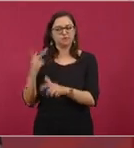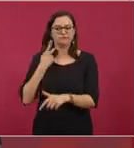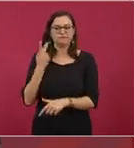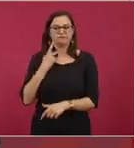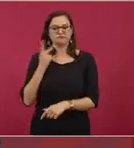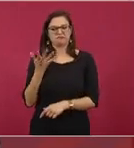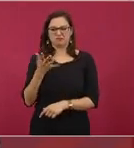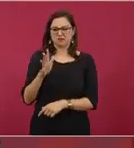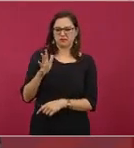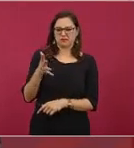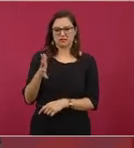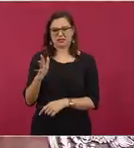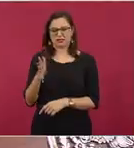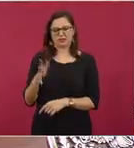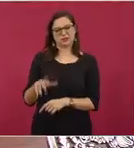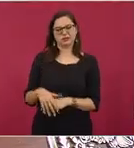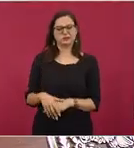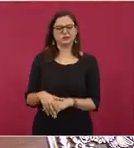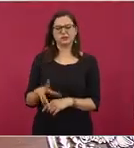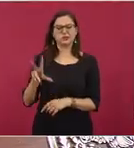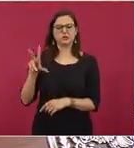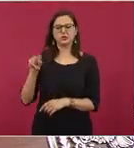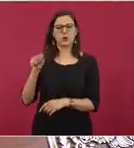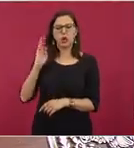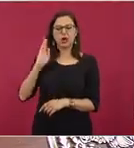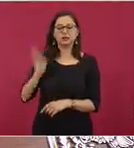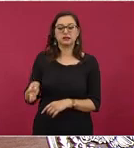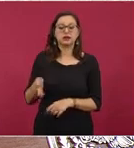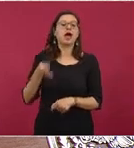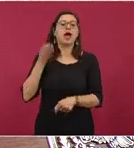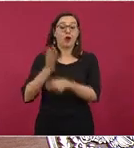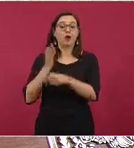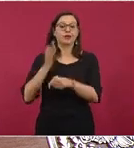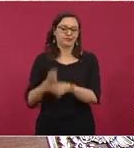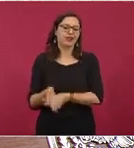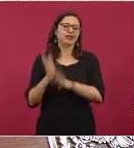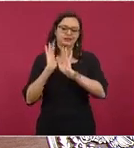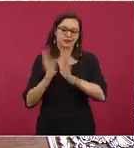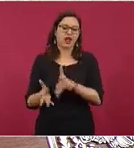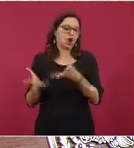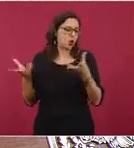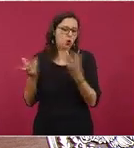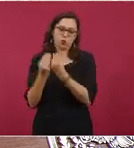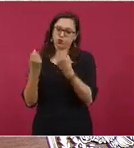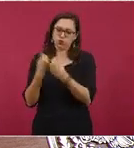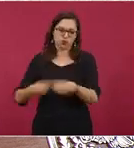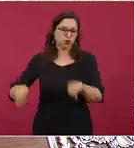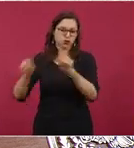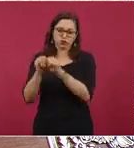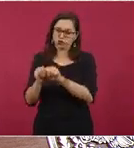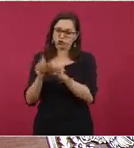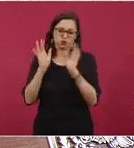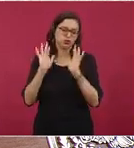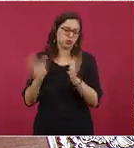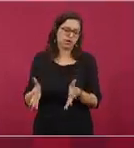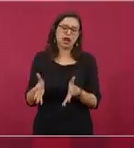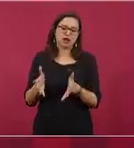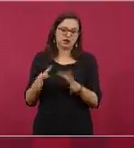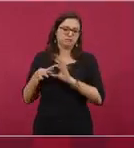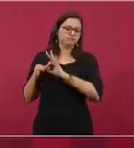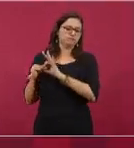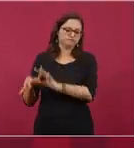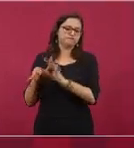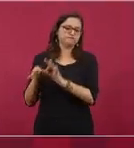tan bien ahora sí ya se descararon y ya están